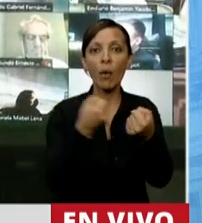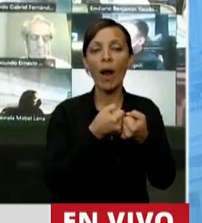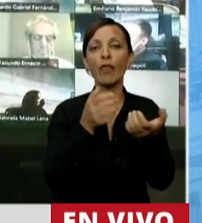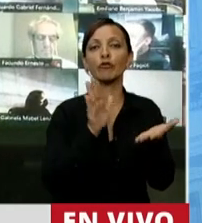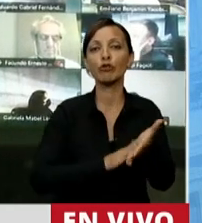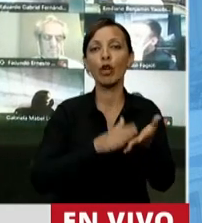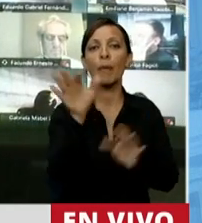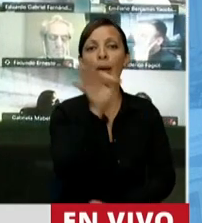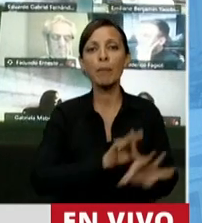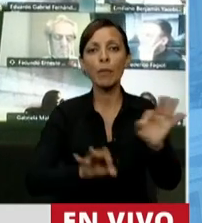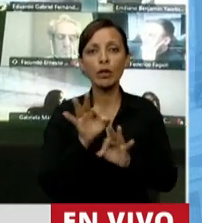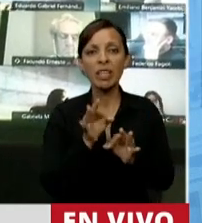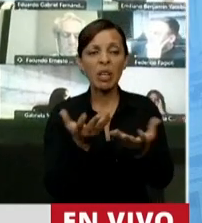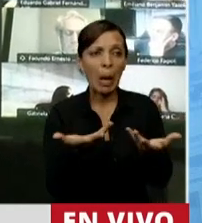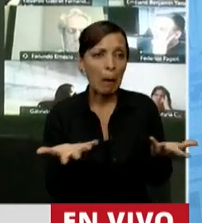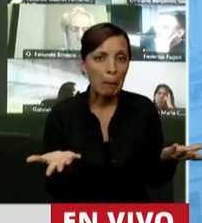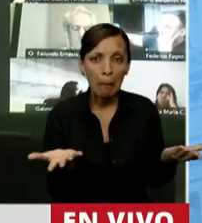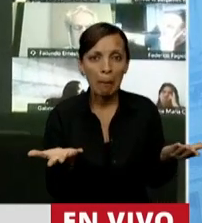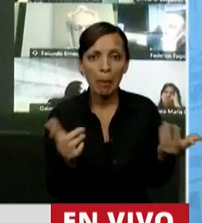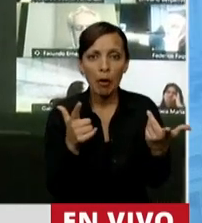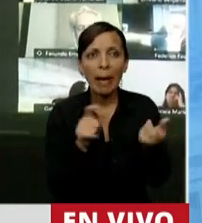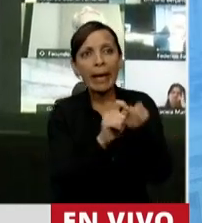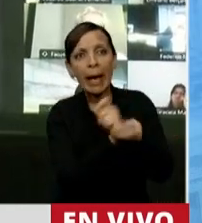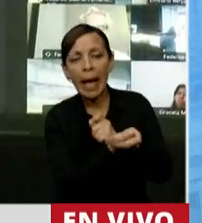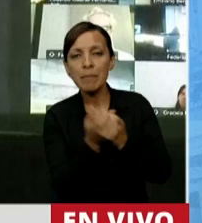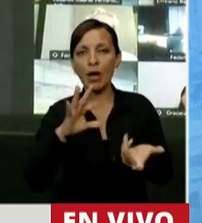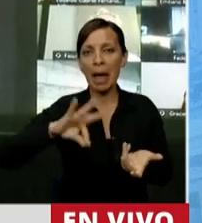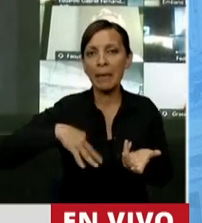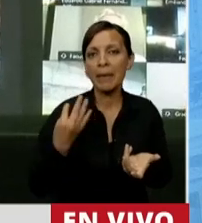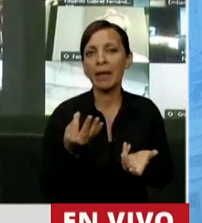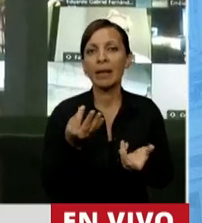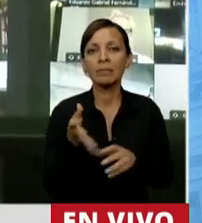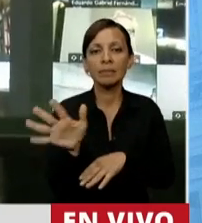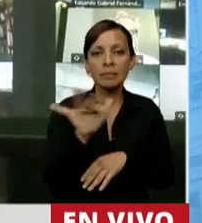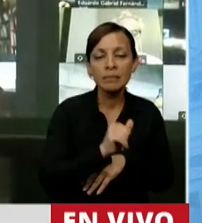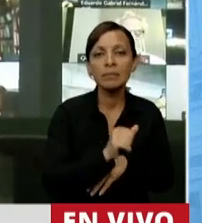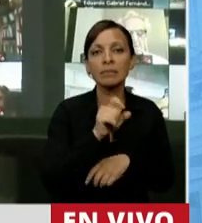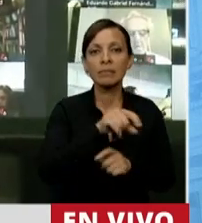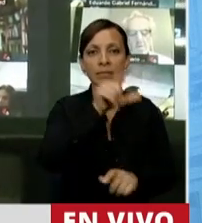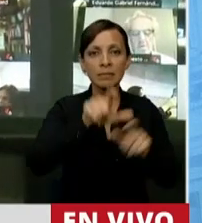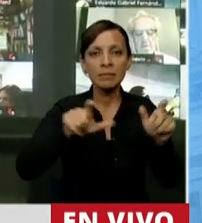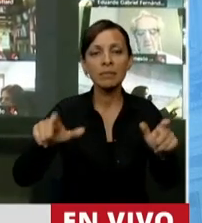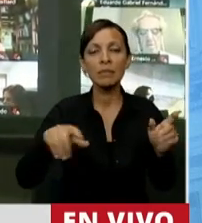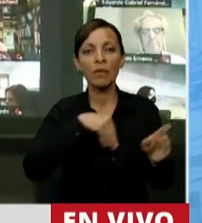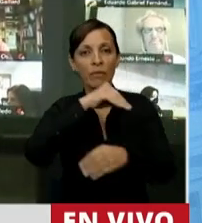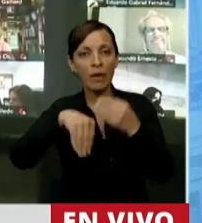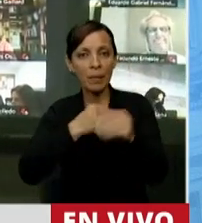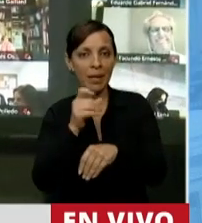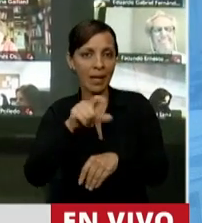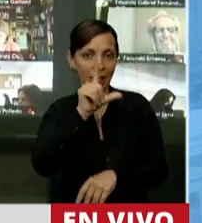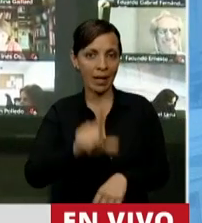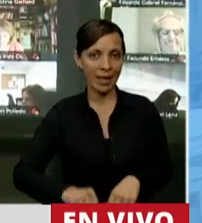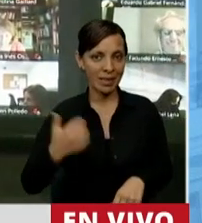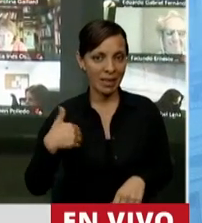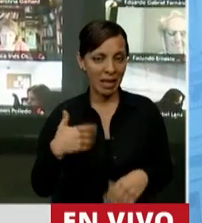proyectos que no inciden realmente en la vida y la cotidad de las personas y de las familias en la Argentina